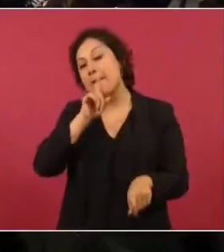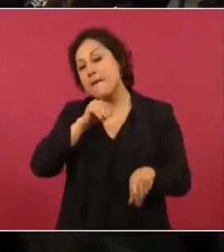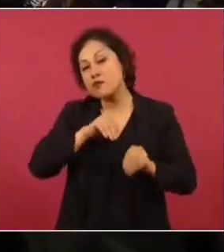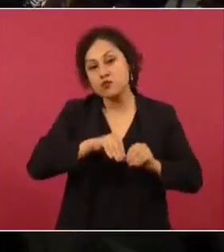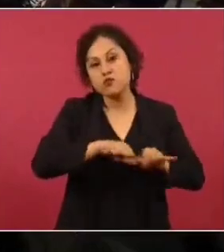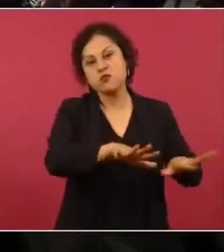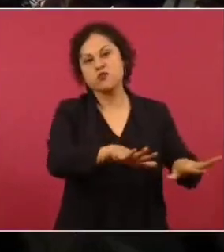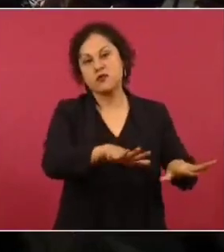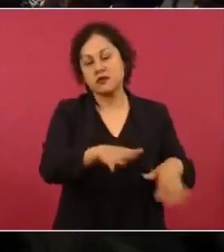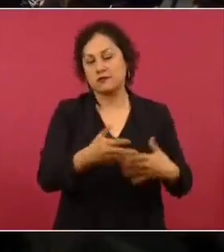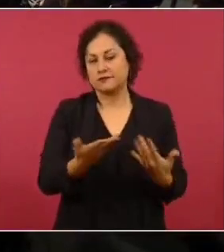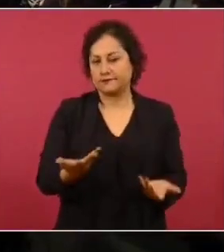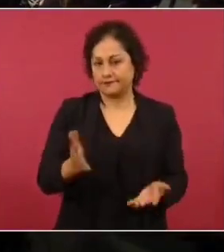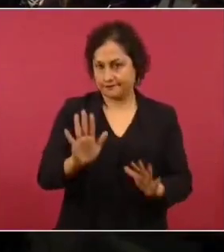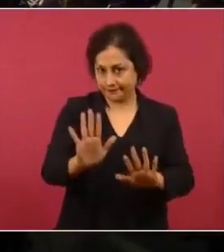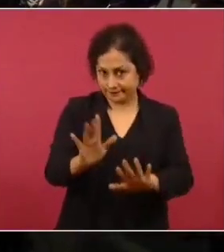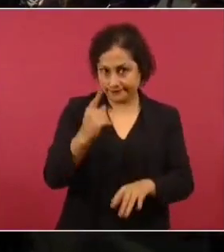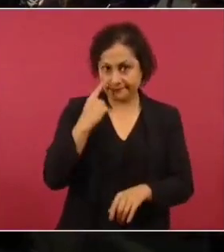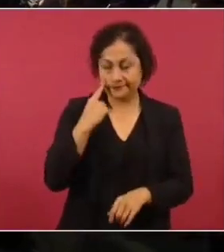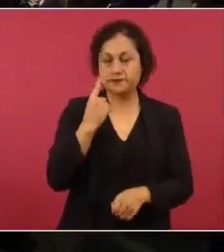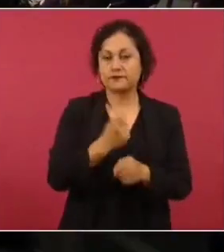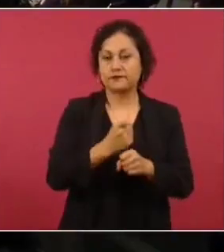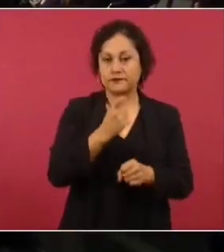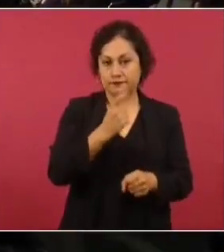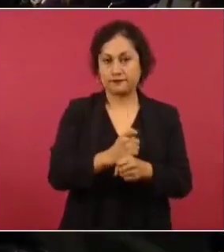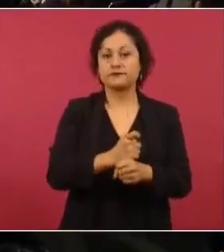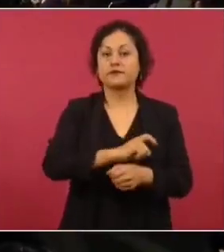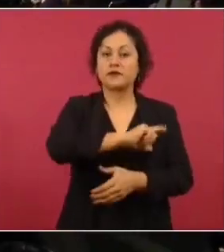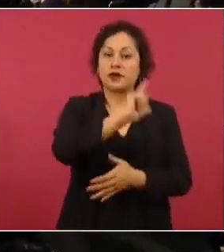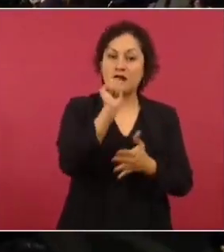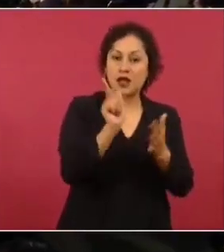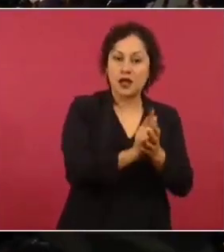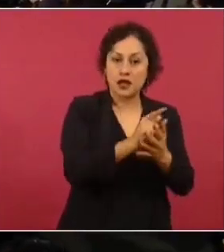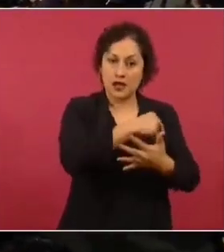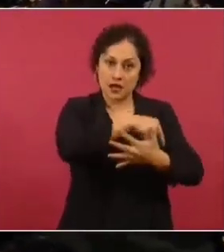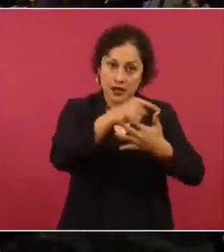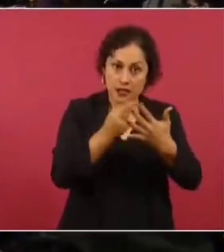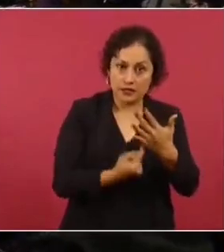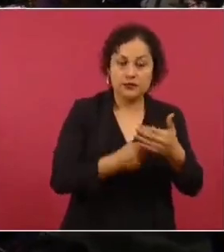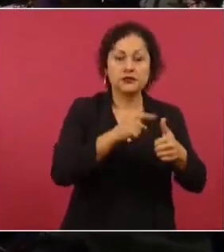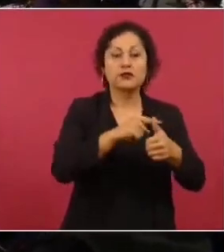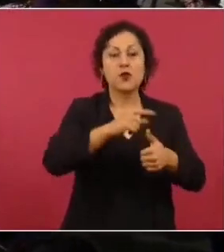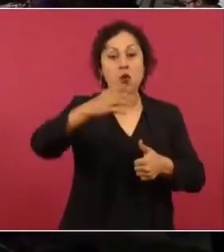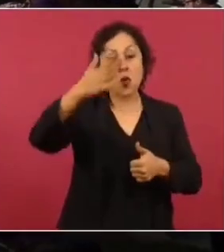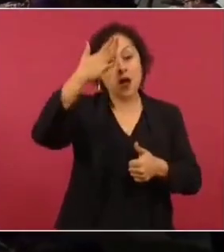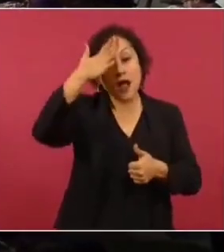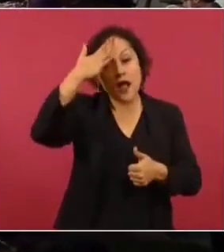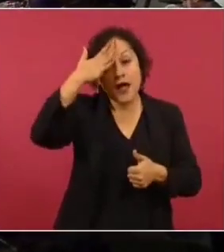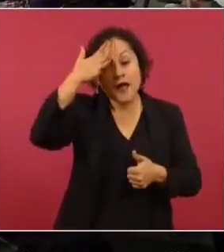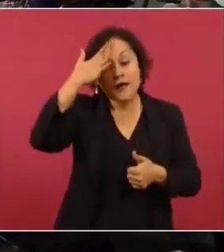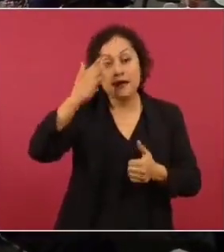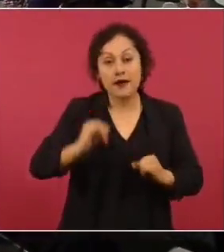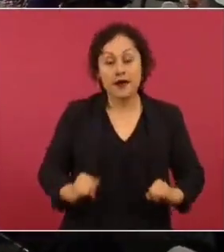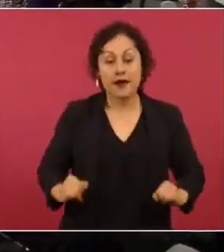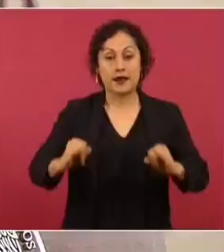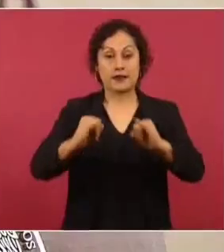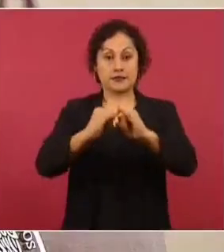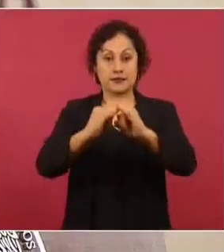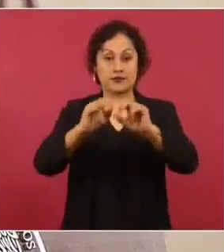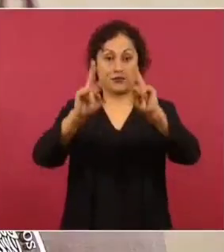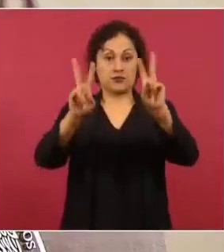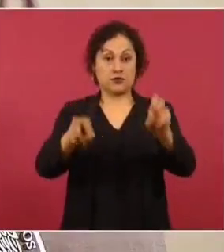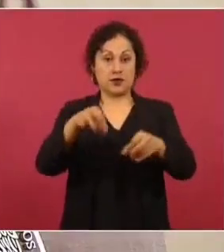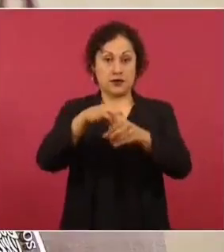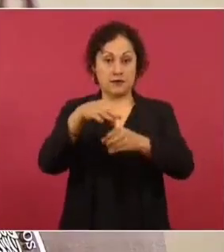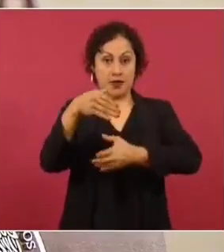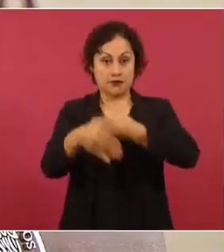diría que se reforman cinco leyes, la ley general de instituciones y procedimientos electorales,